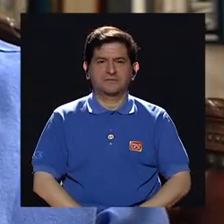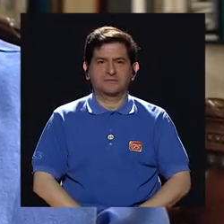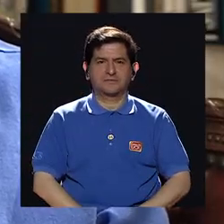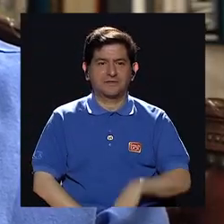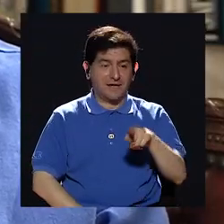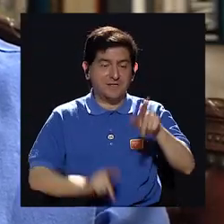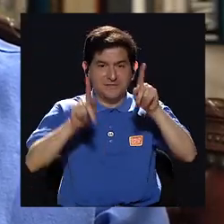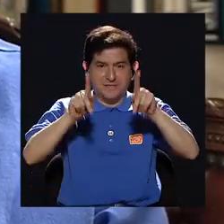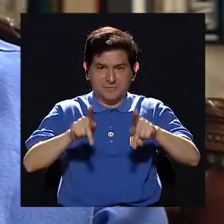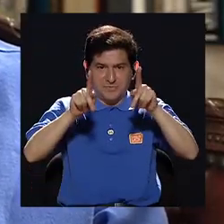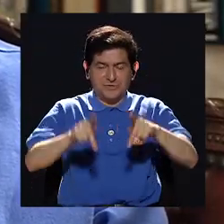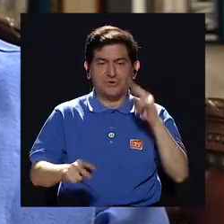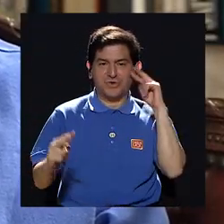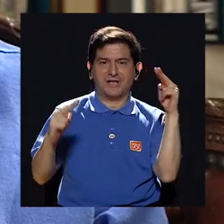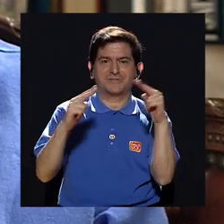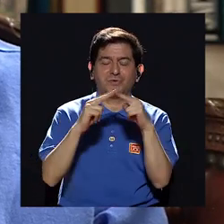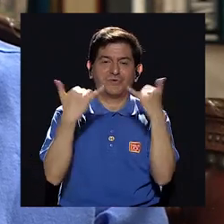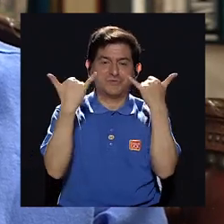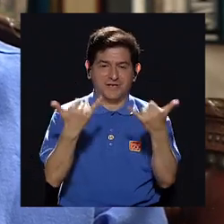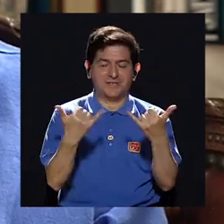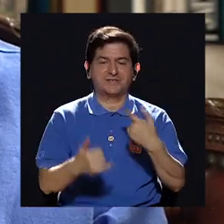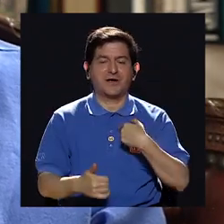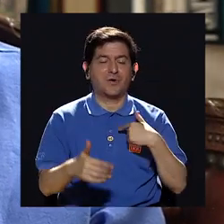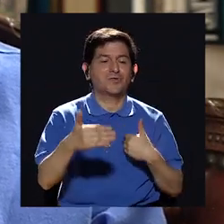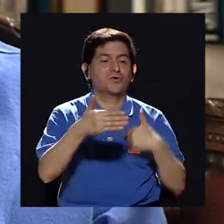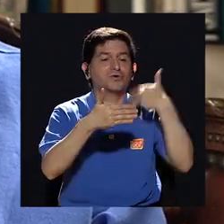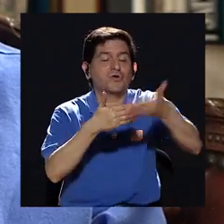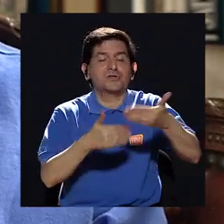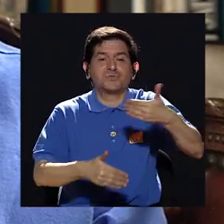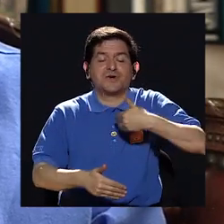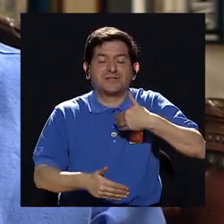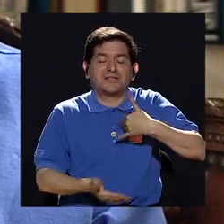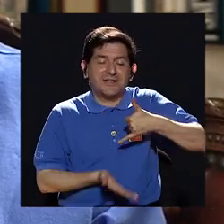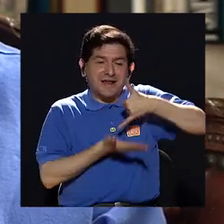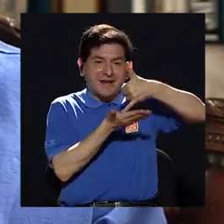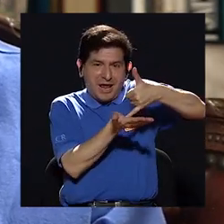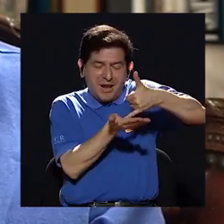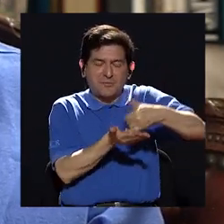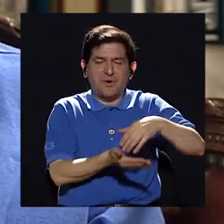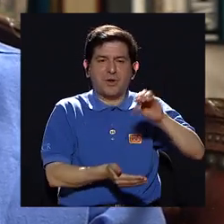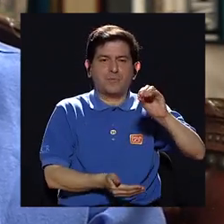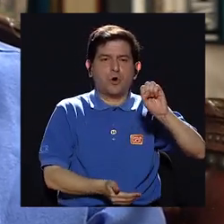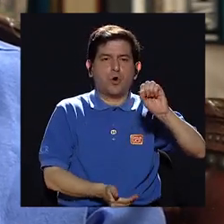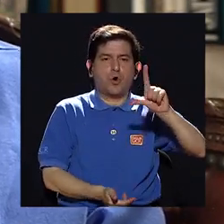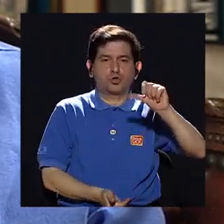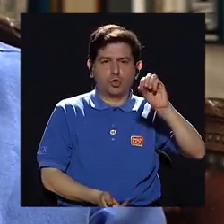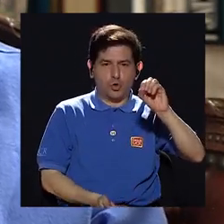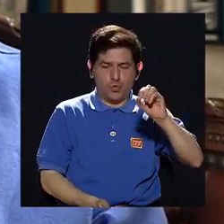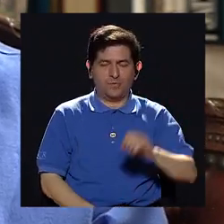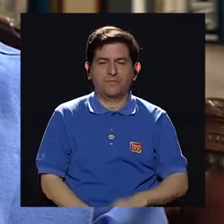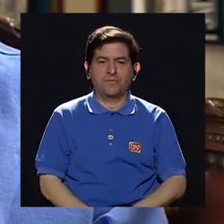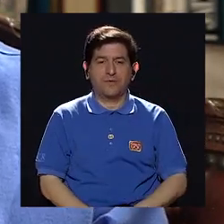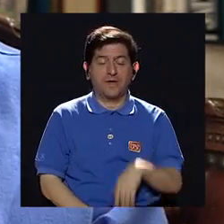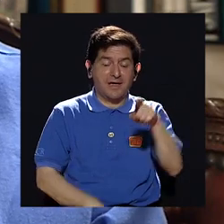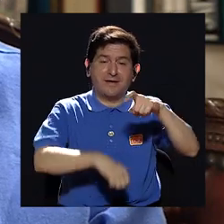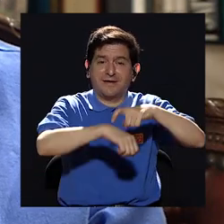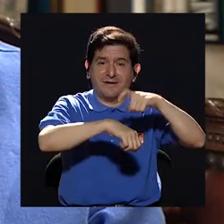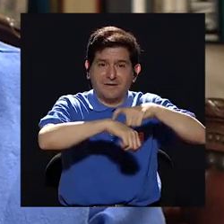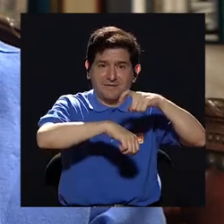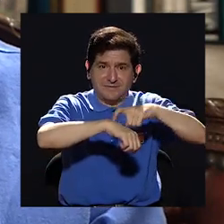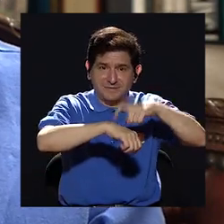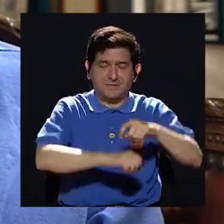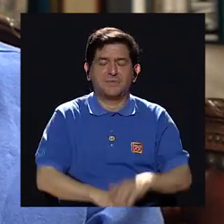suecos los conocí cuando pasé después de recibir el primer Nobel en Oslo a